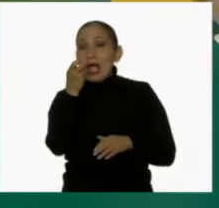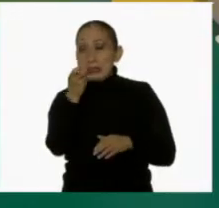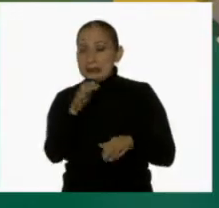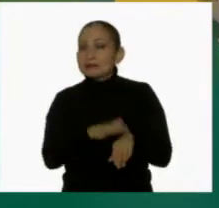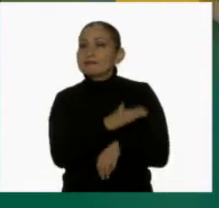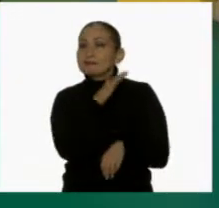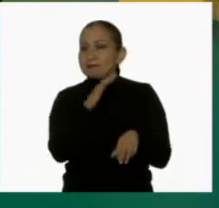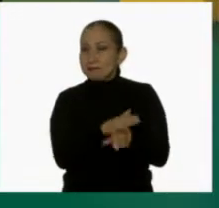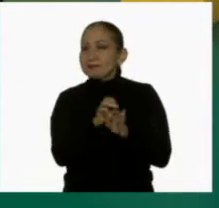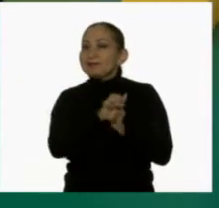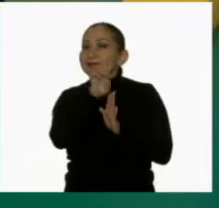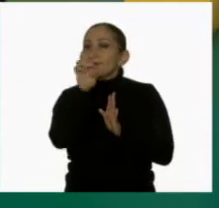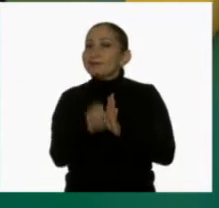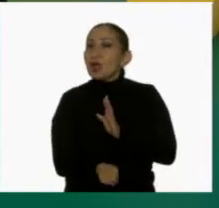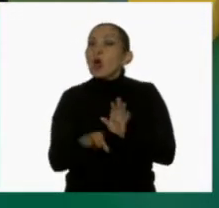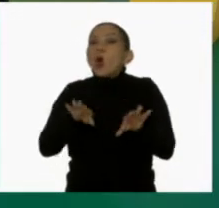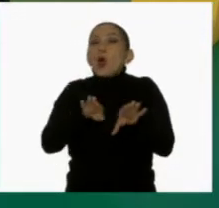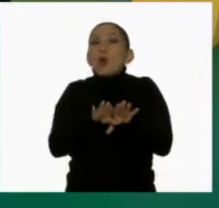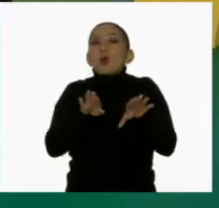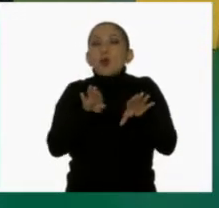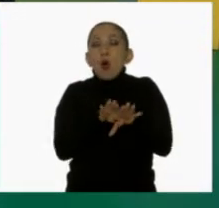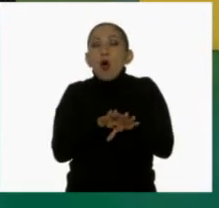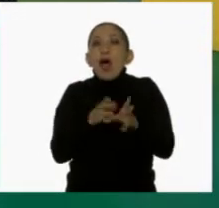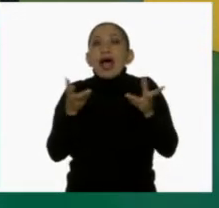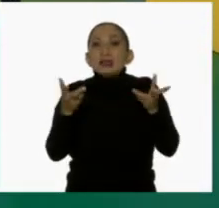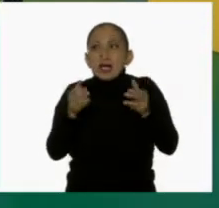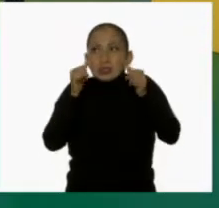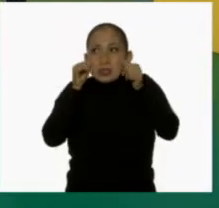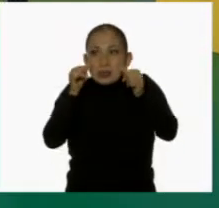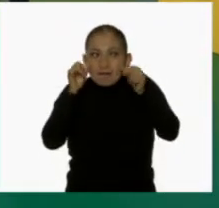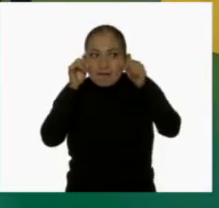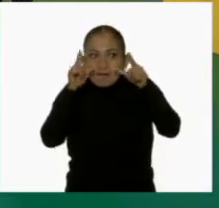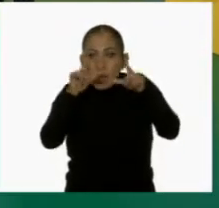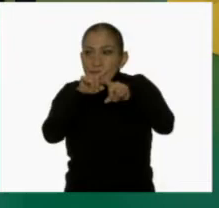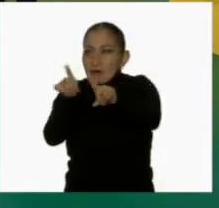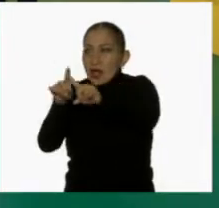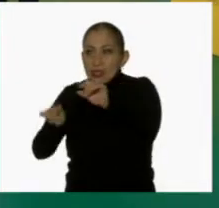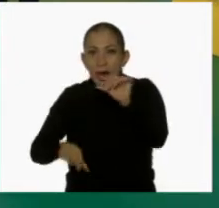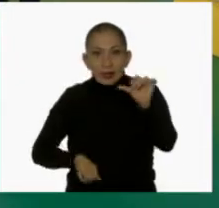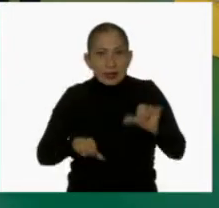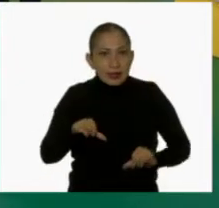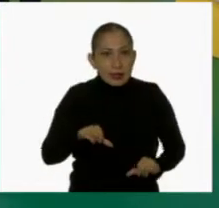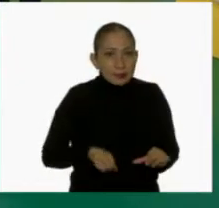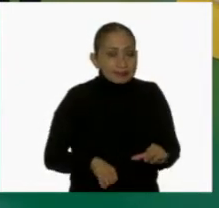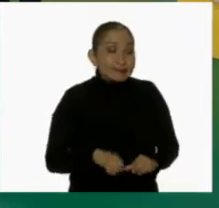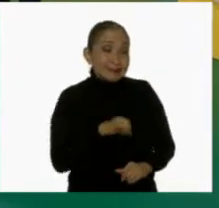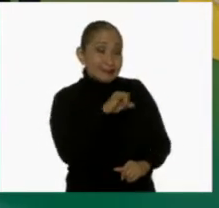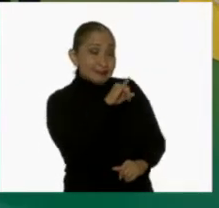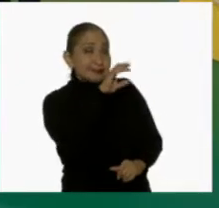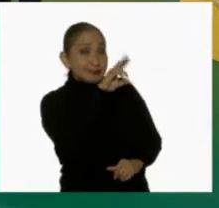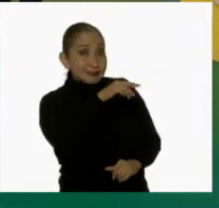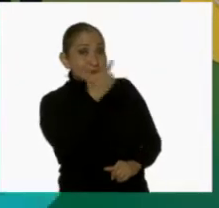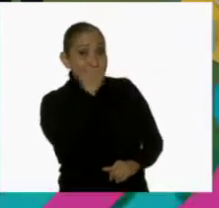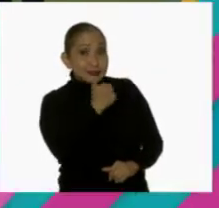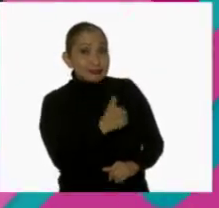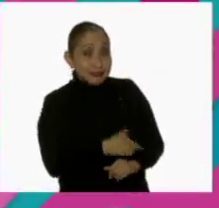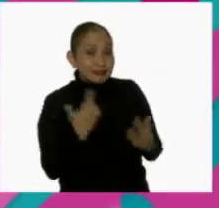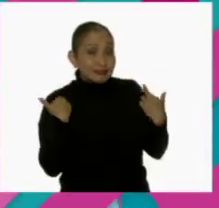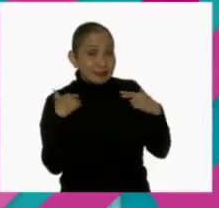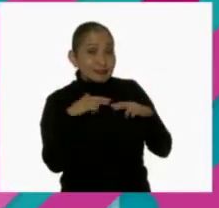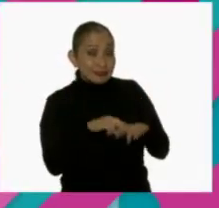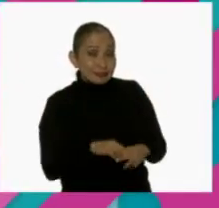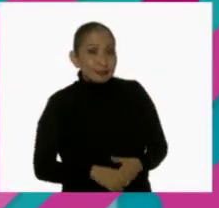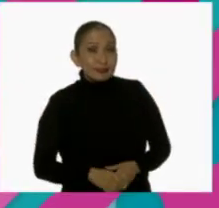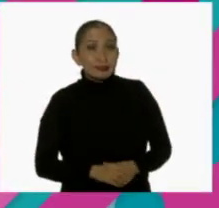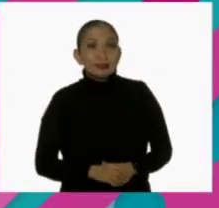un excelente ejemplo de cómo podemos estar alerta a distintas acciones. Pues sí, tienes toda la razón, maestro